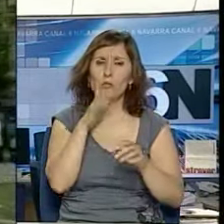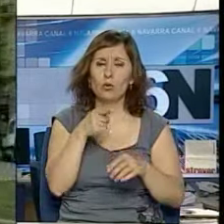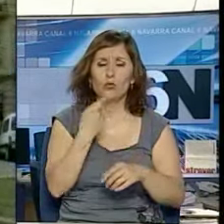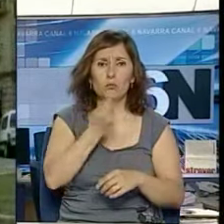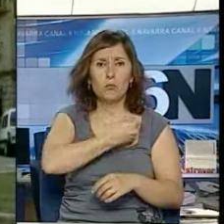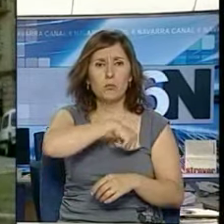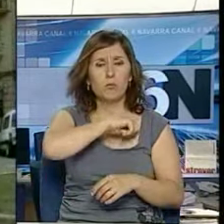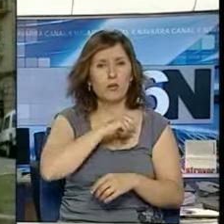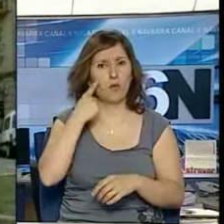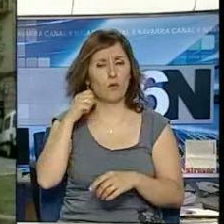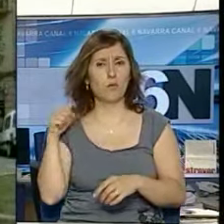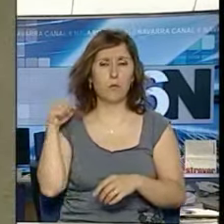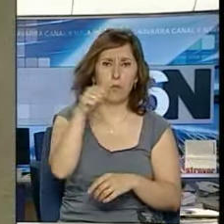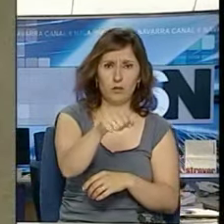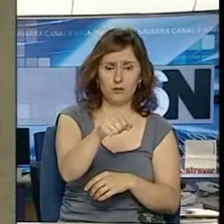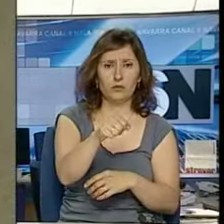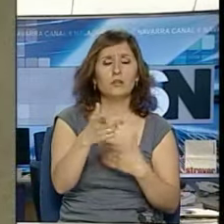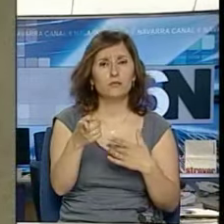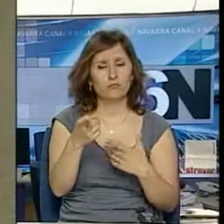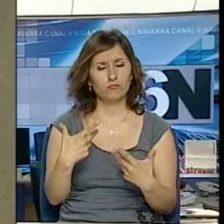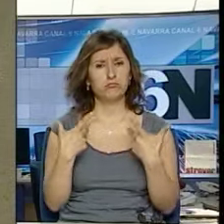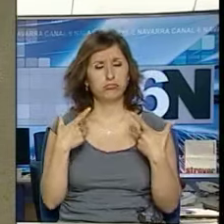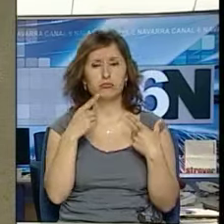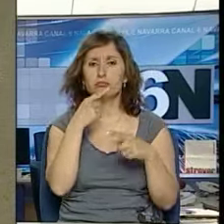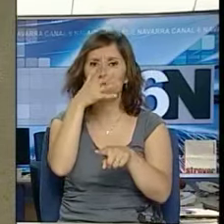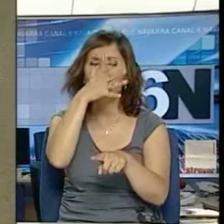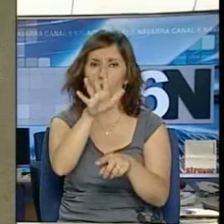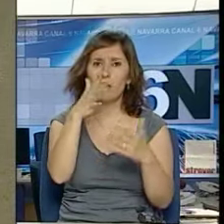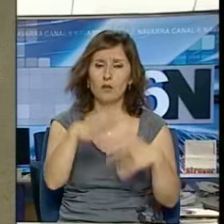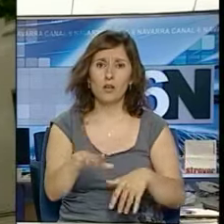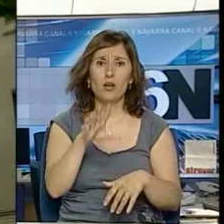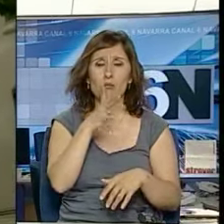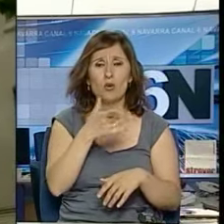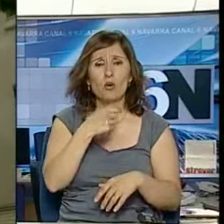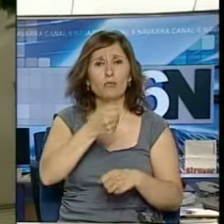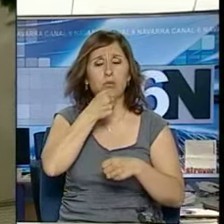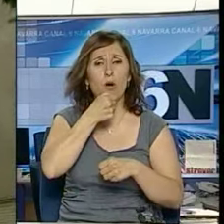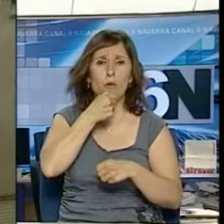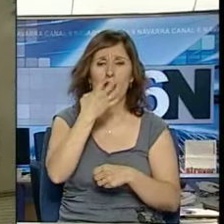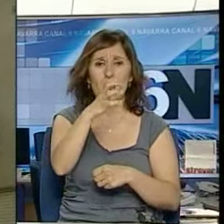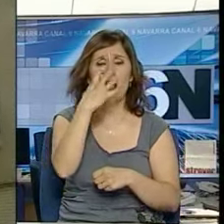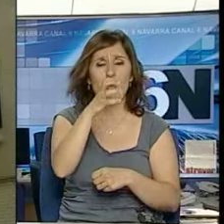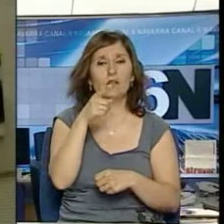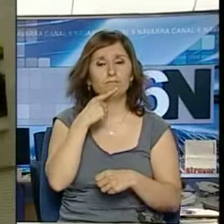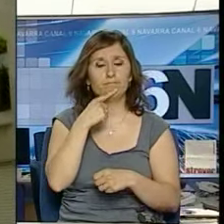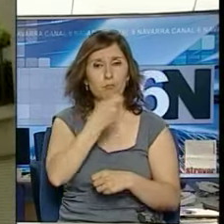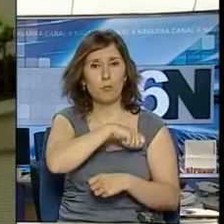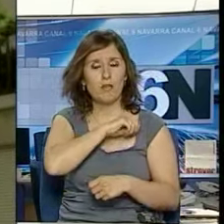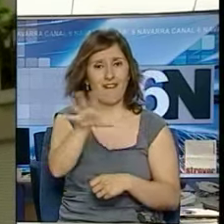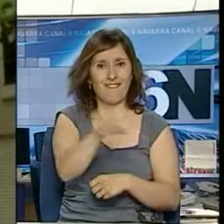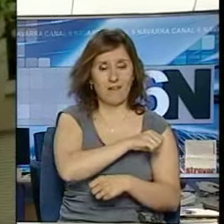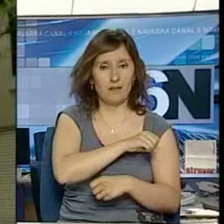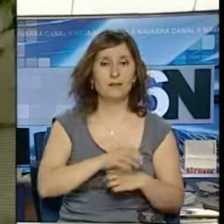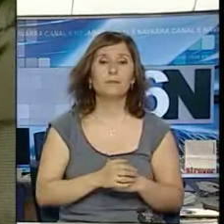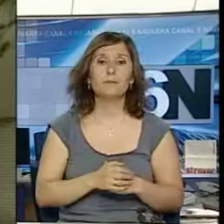una agresión por parte de un cabo de la Policía Municipal cuando intentaba requisarle un megáfono. De un cabo de la